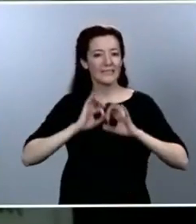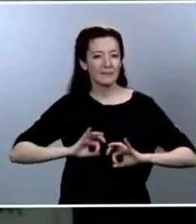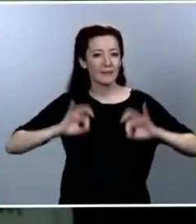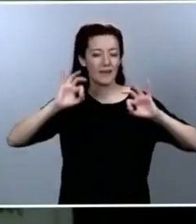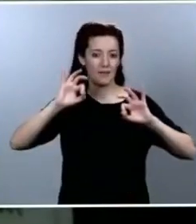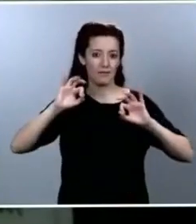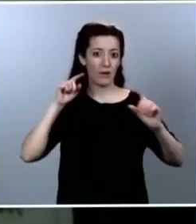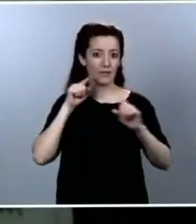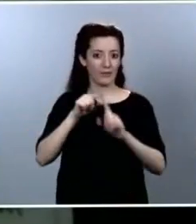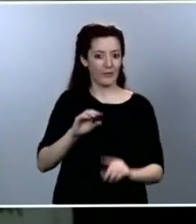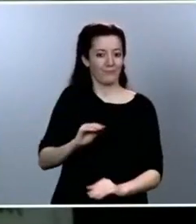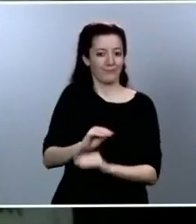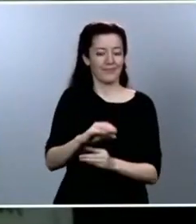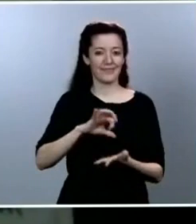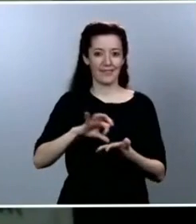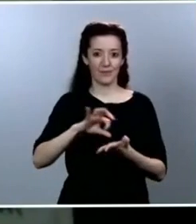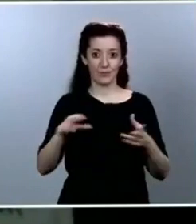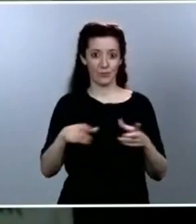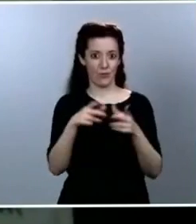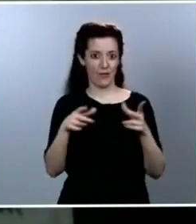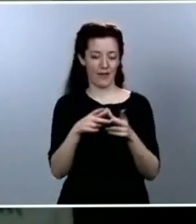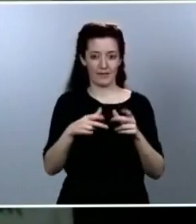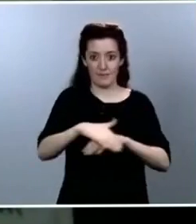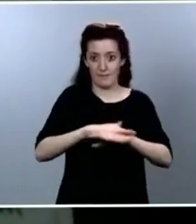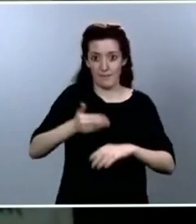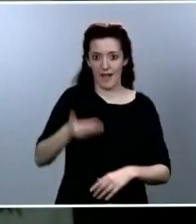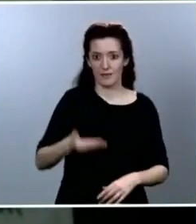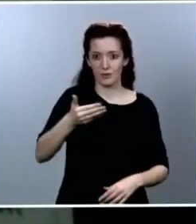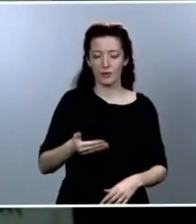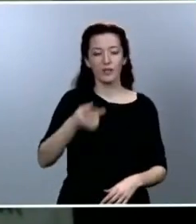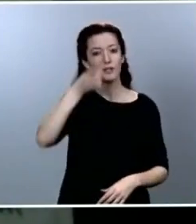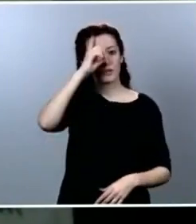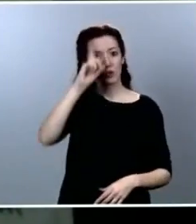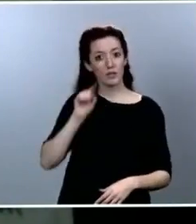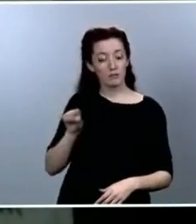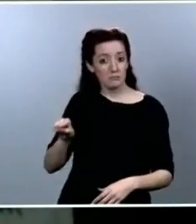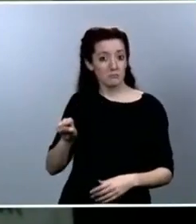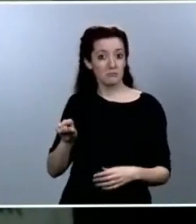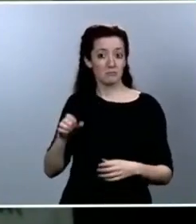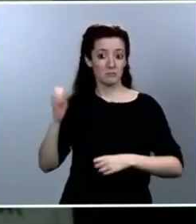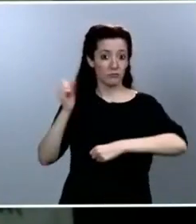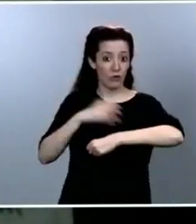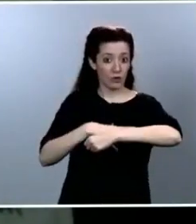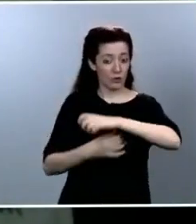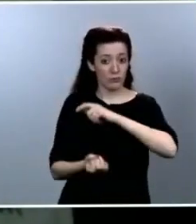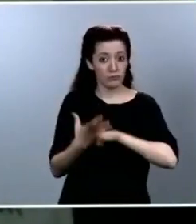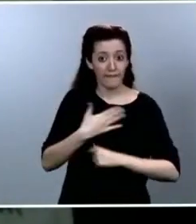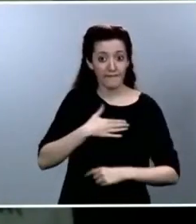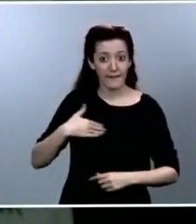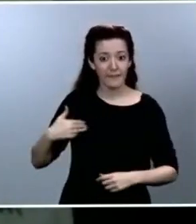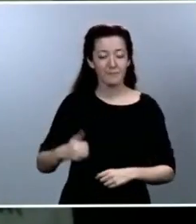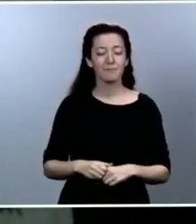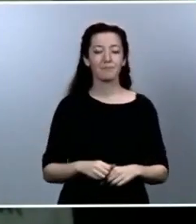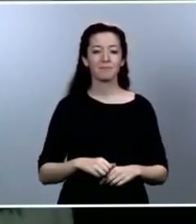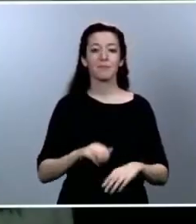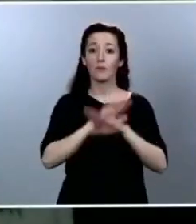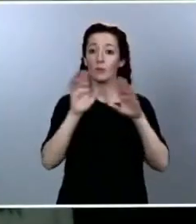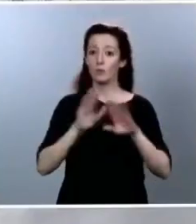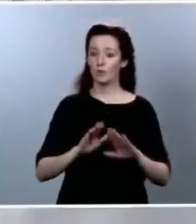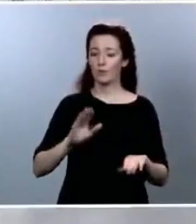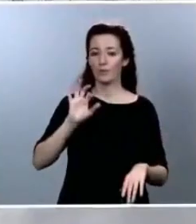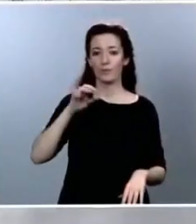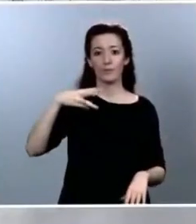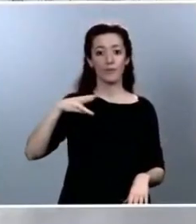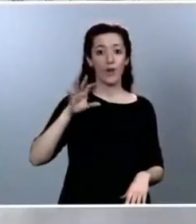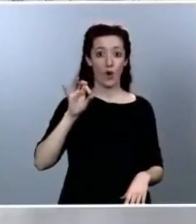el gobierno contempla la creación de ese fondo. Y, por último, la OMS pide, lo ha dicho usted, para iniciar la desescalada,